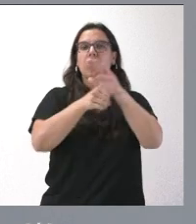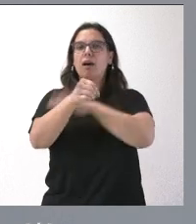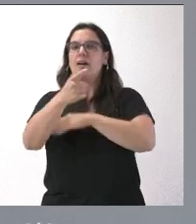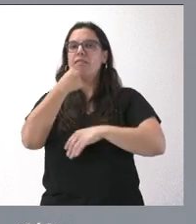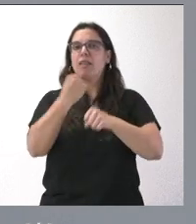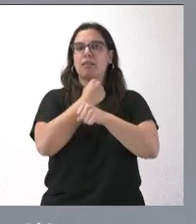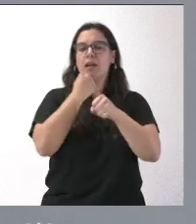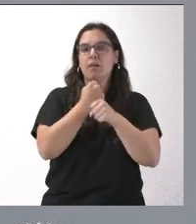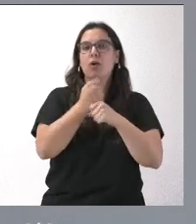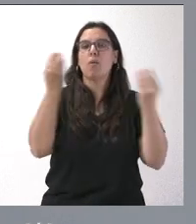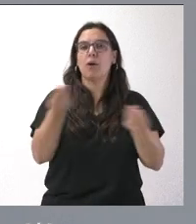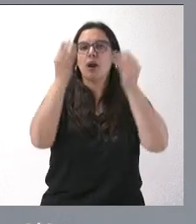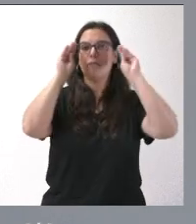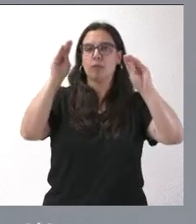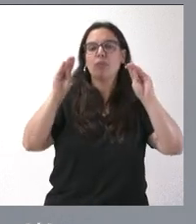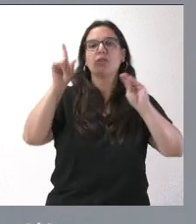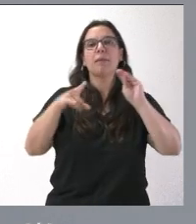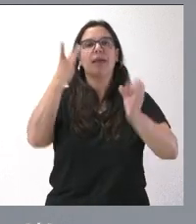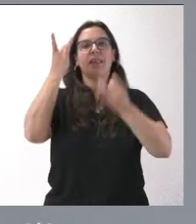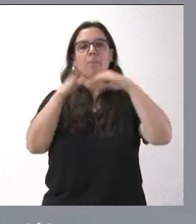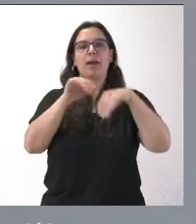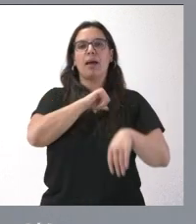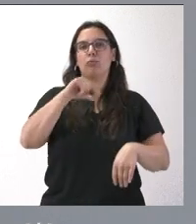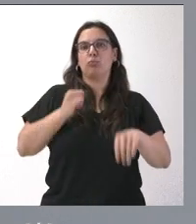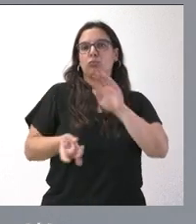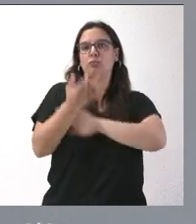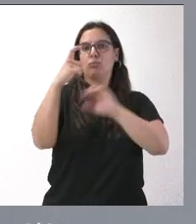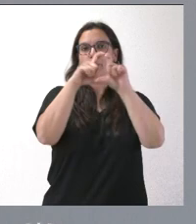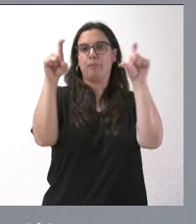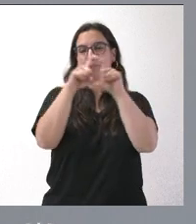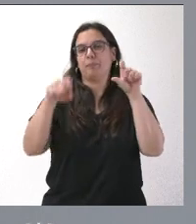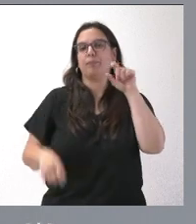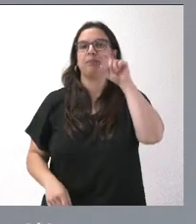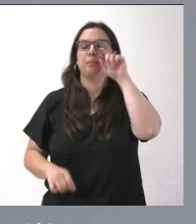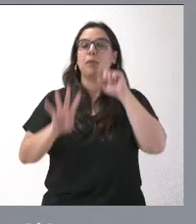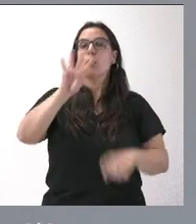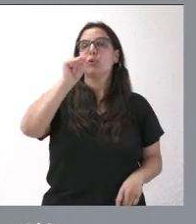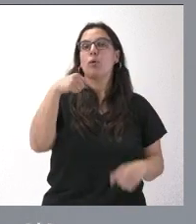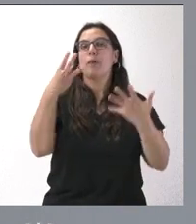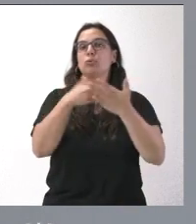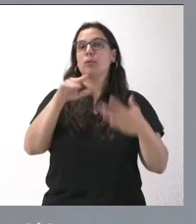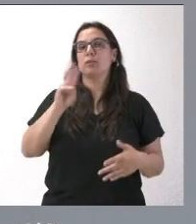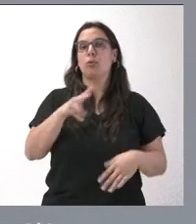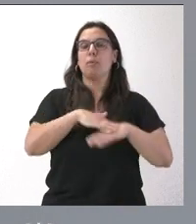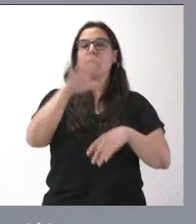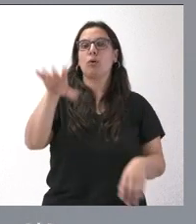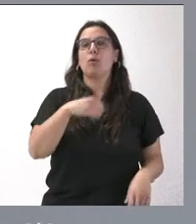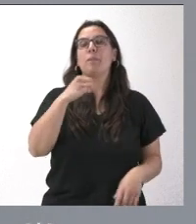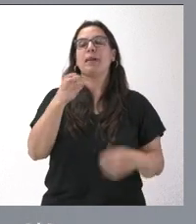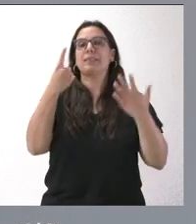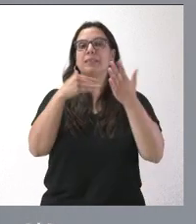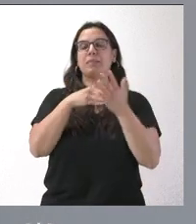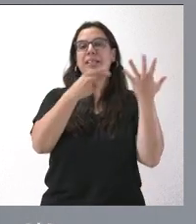la formación y las iniciativas de autoempleo en Castilla y León. 4,8 millones de euros para adquirir 6